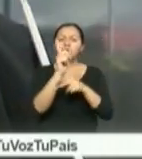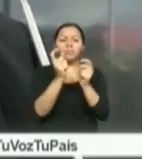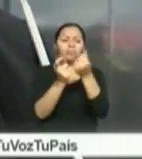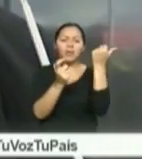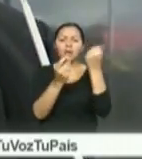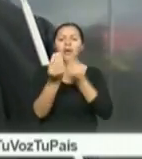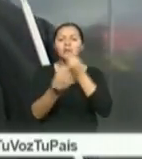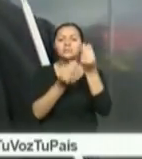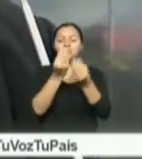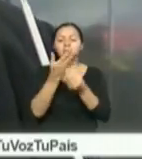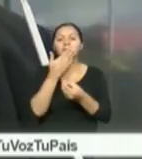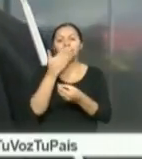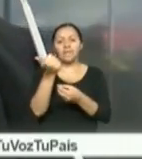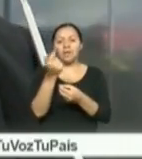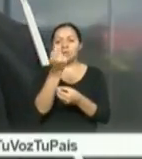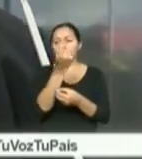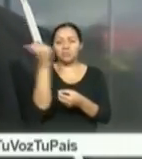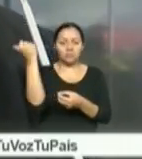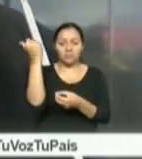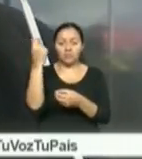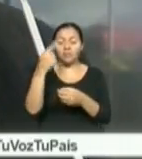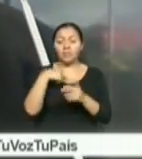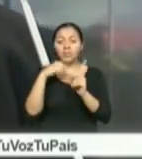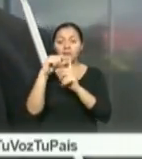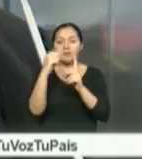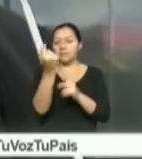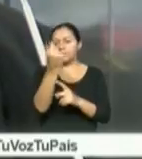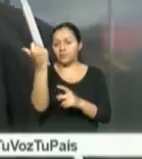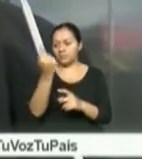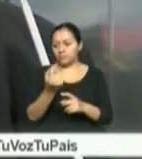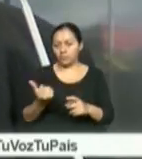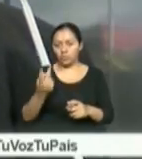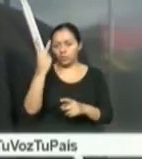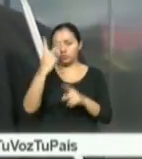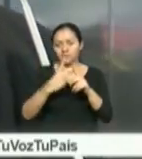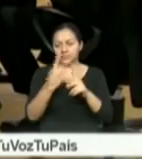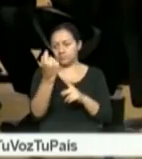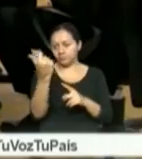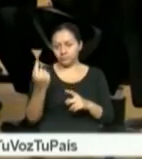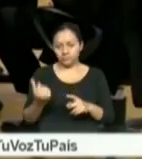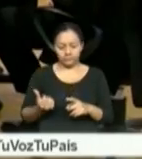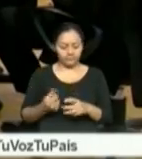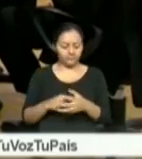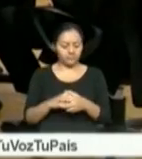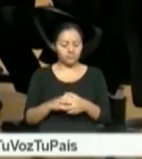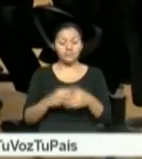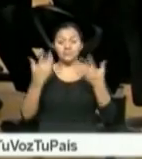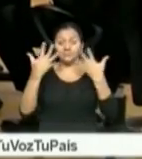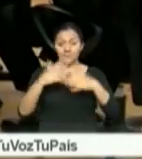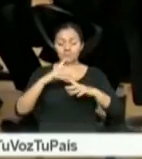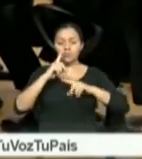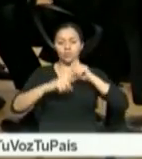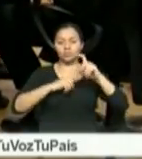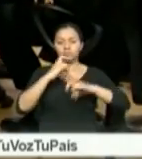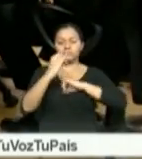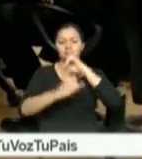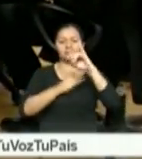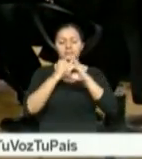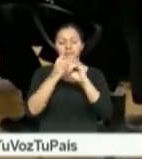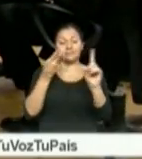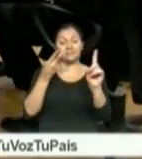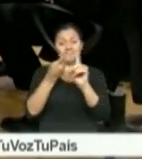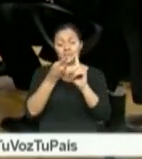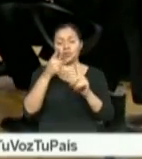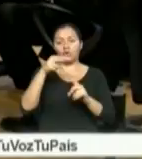testando la palabra negociable en dos ocasiones en este artículo. El consultor externo de la Corpey,